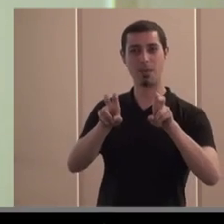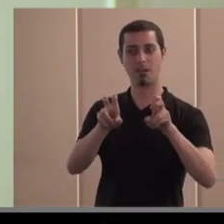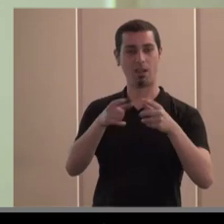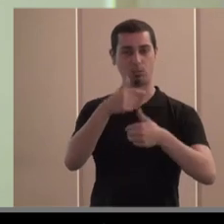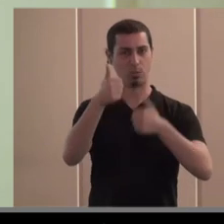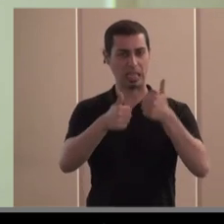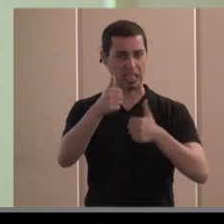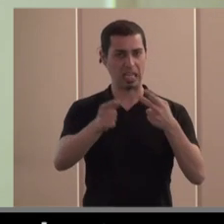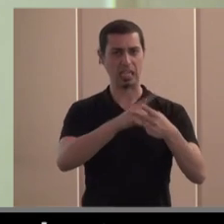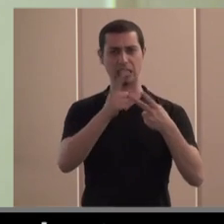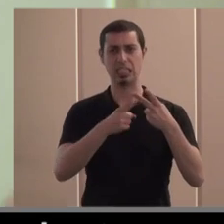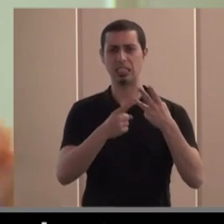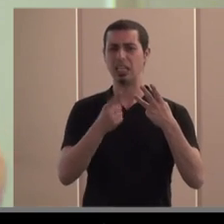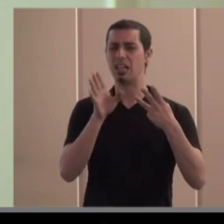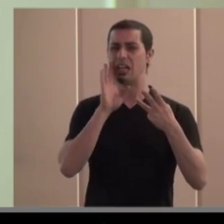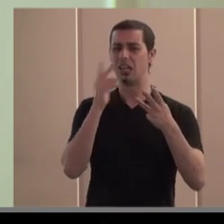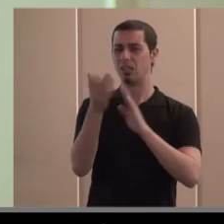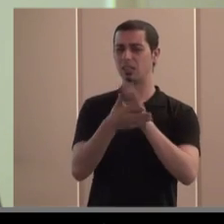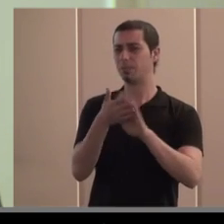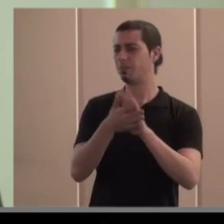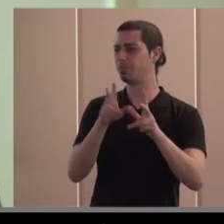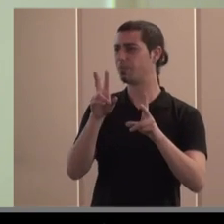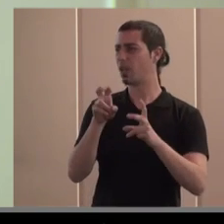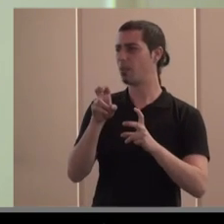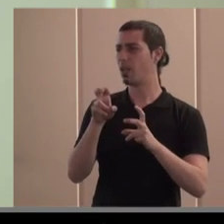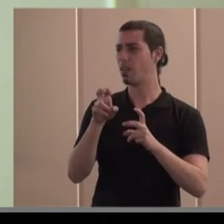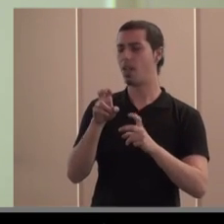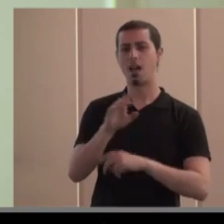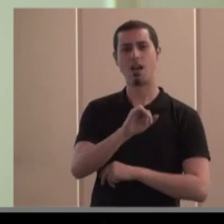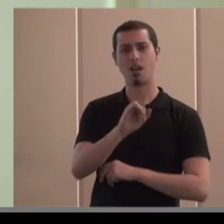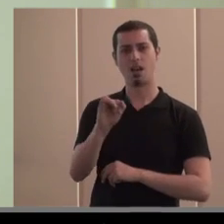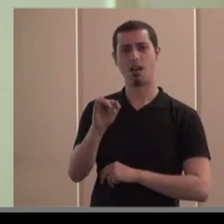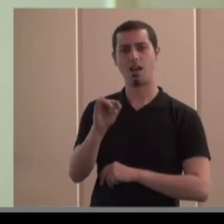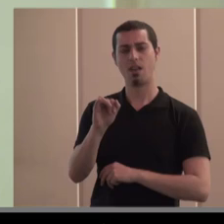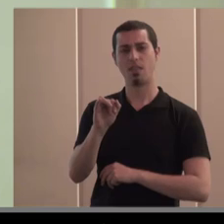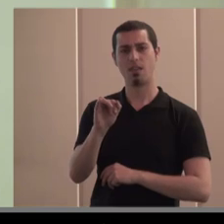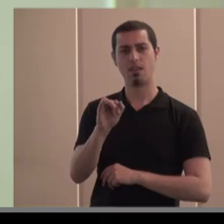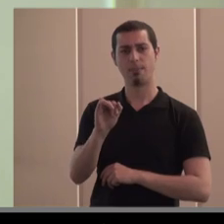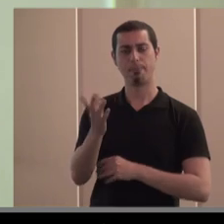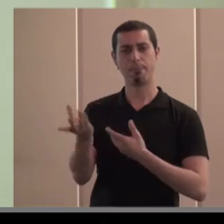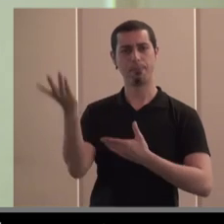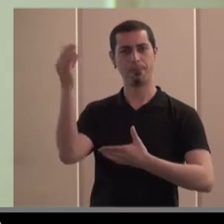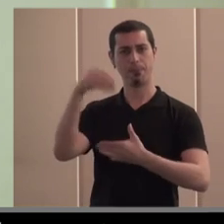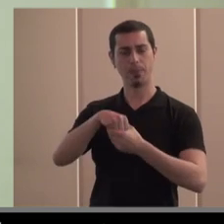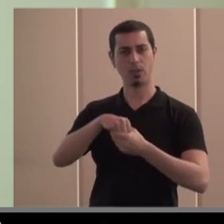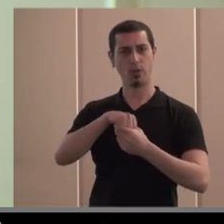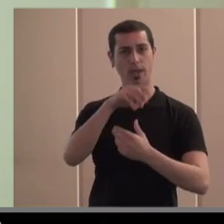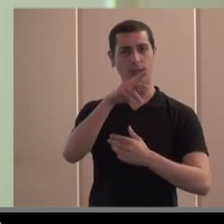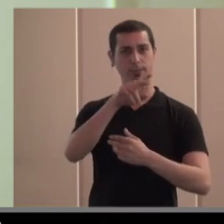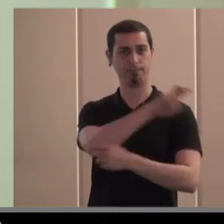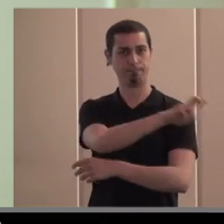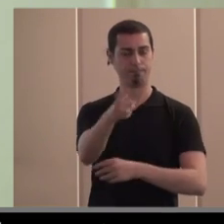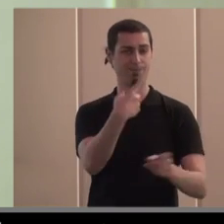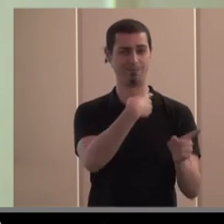competencia has hablado mucho de la coexistencia de esta especie dentro de una biodiversidad